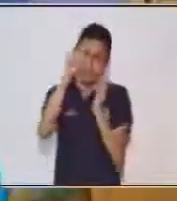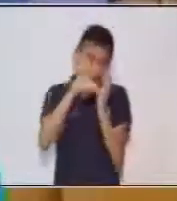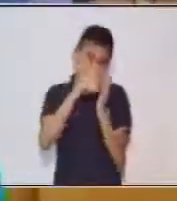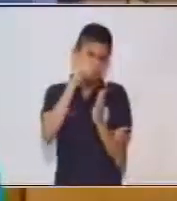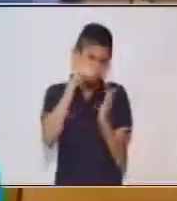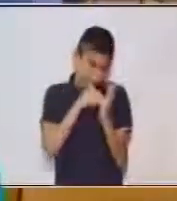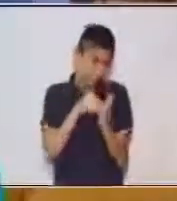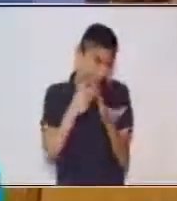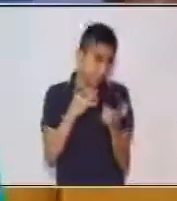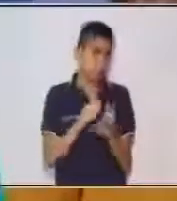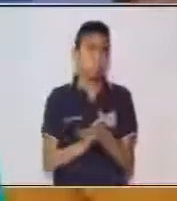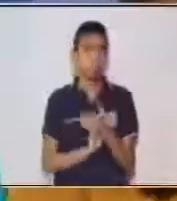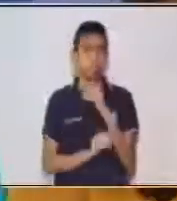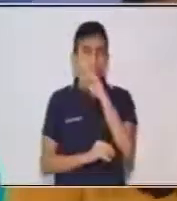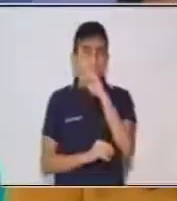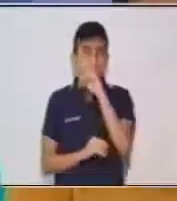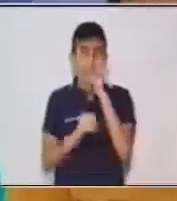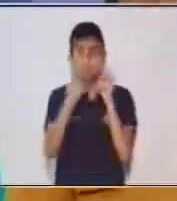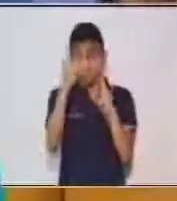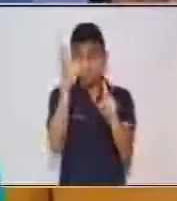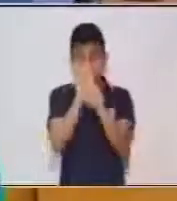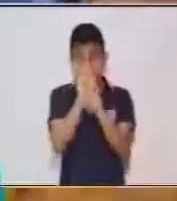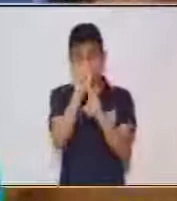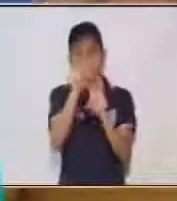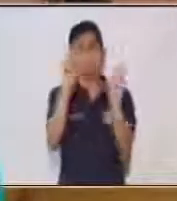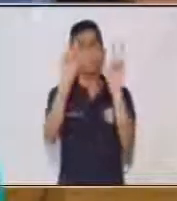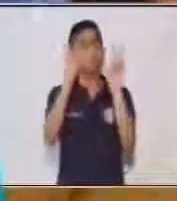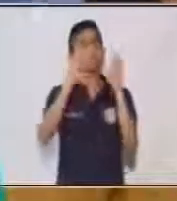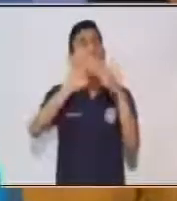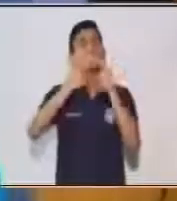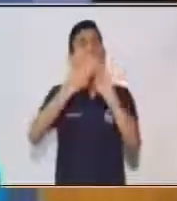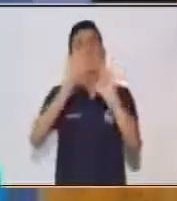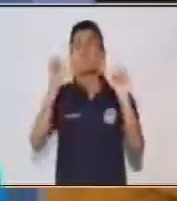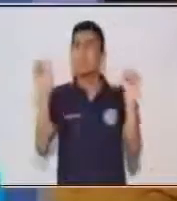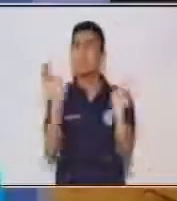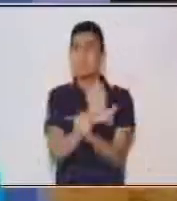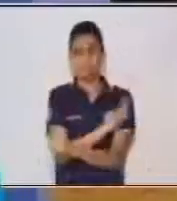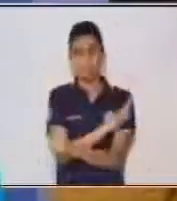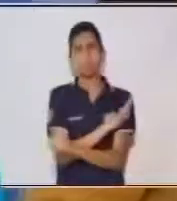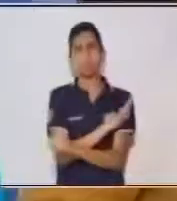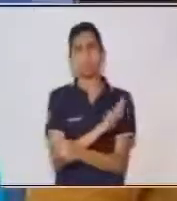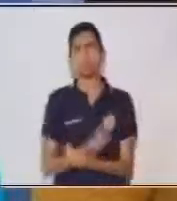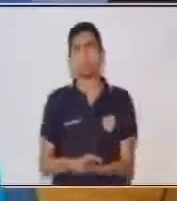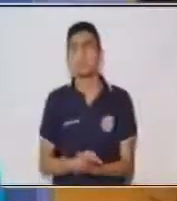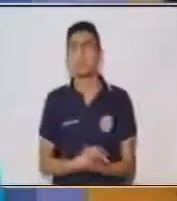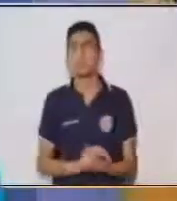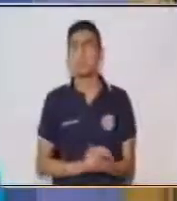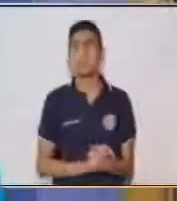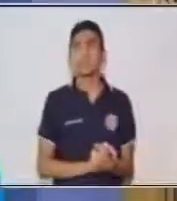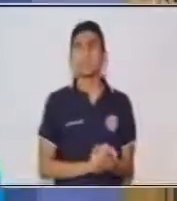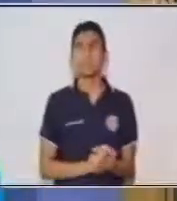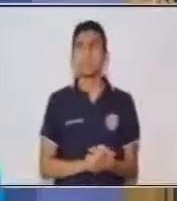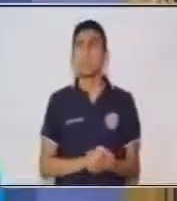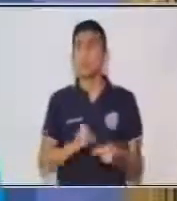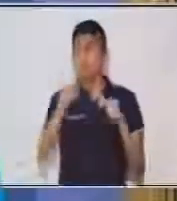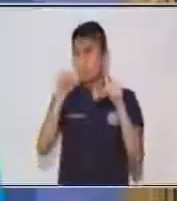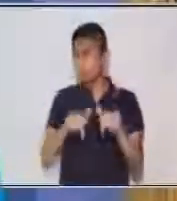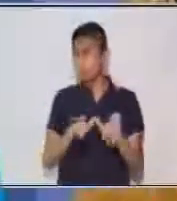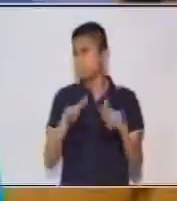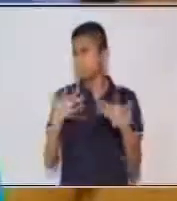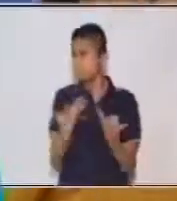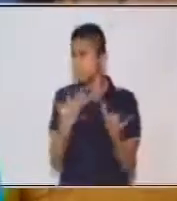¿Te das cuenta? La matemática es completa. Ahora, nos toca el otro tema.